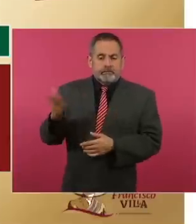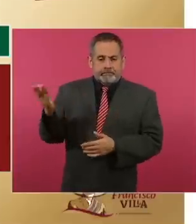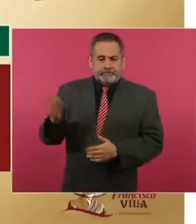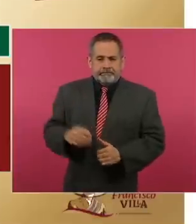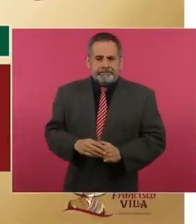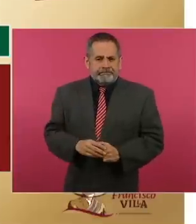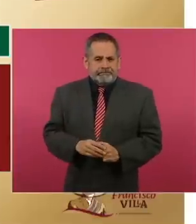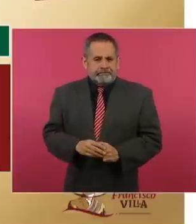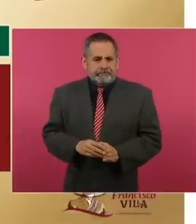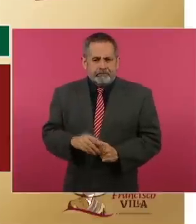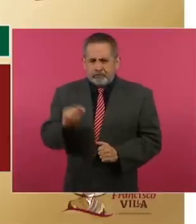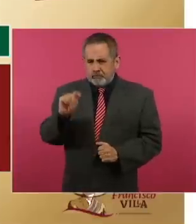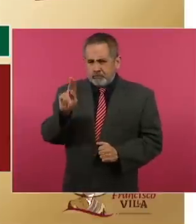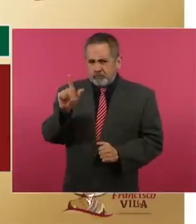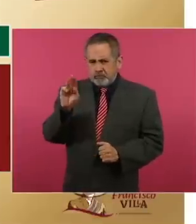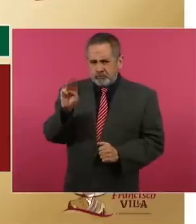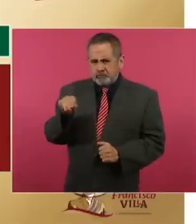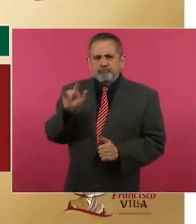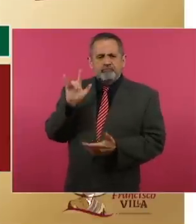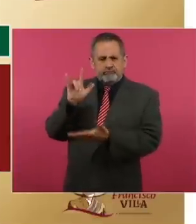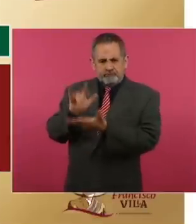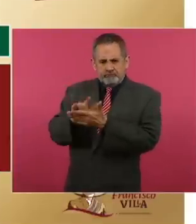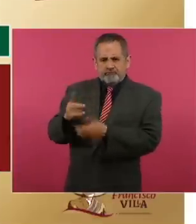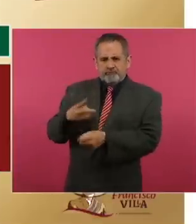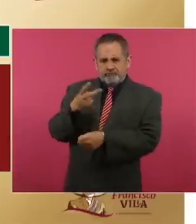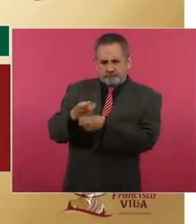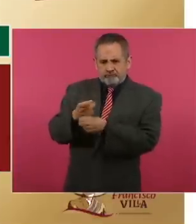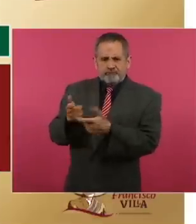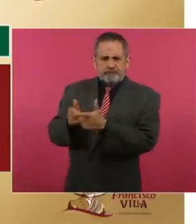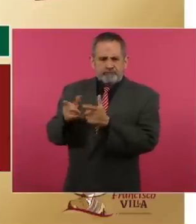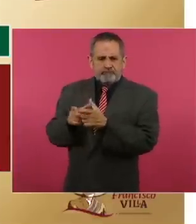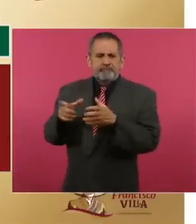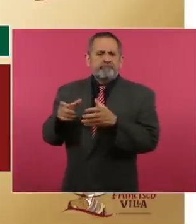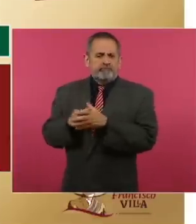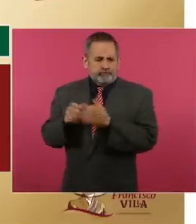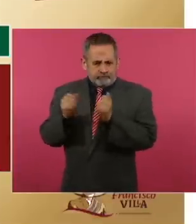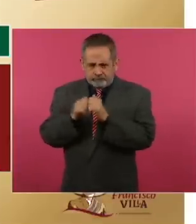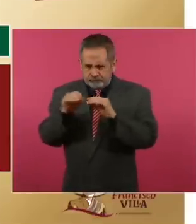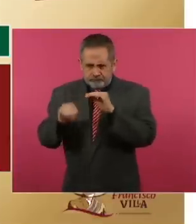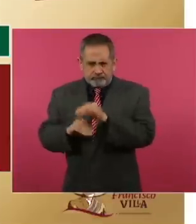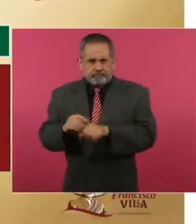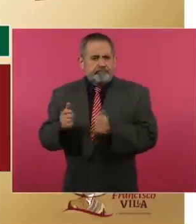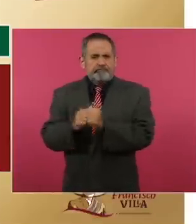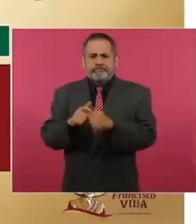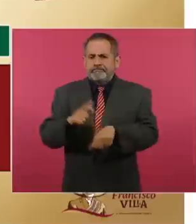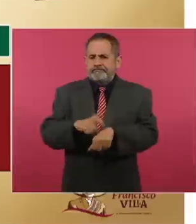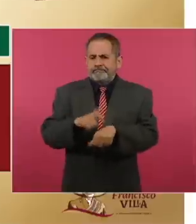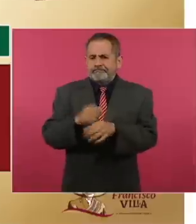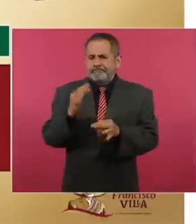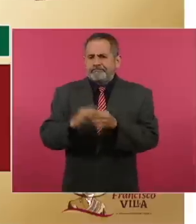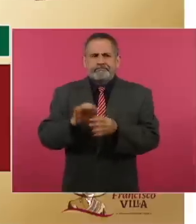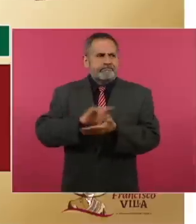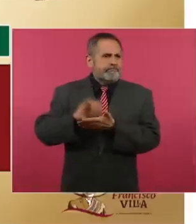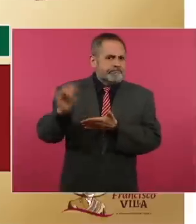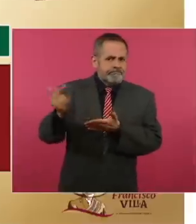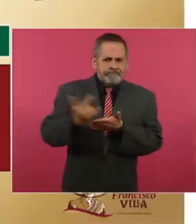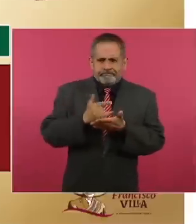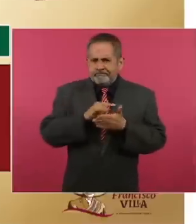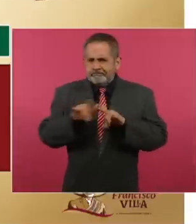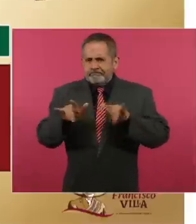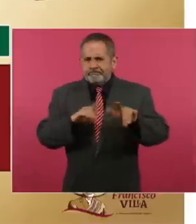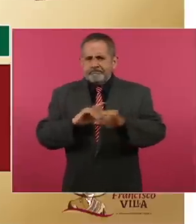en Tulum, con lo que se garantiza la puntualidad y servicios de calidad, permitiendo con ello desarrollar la